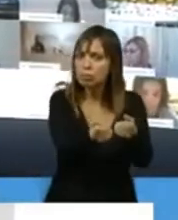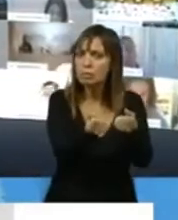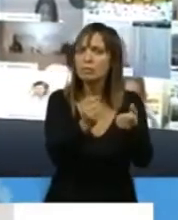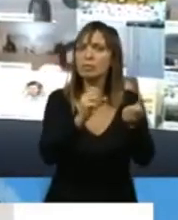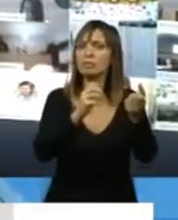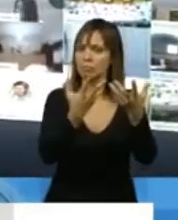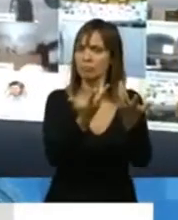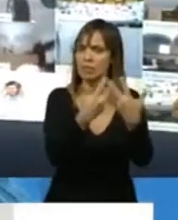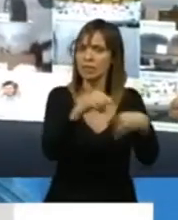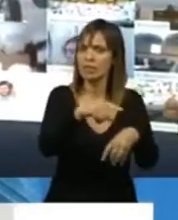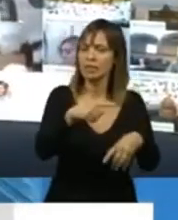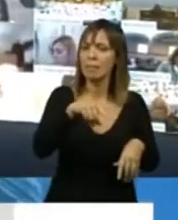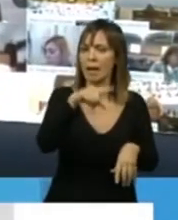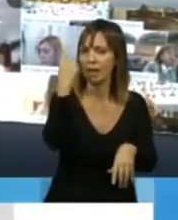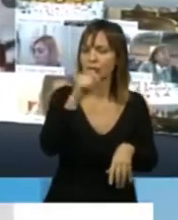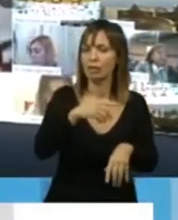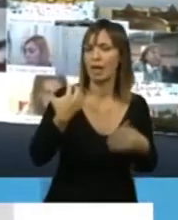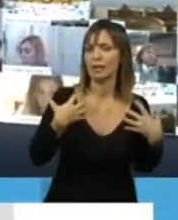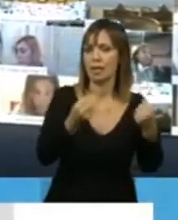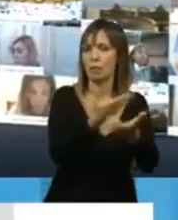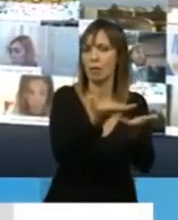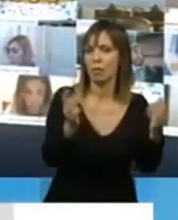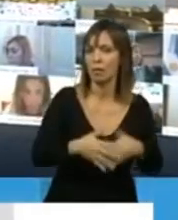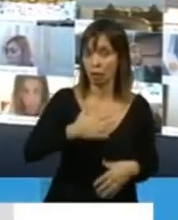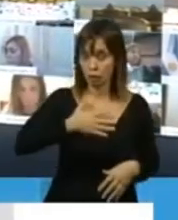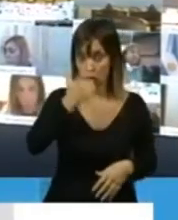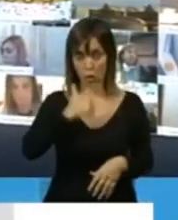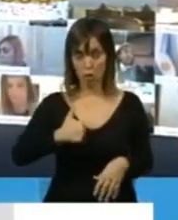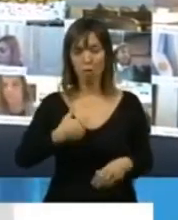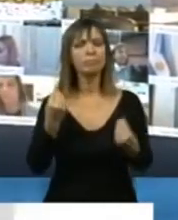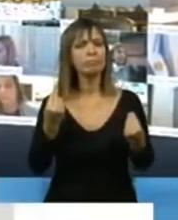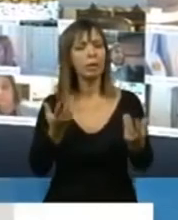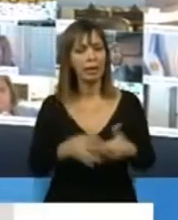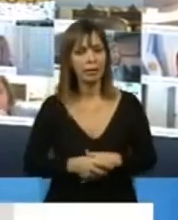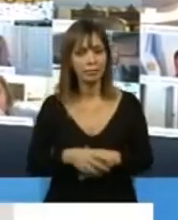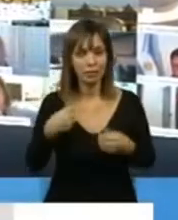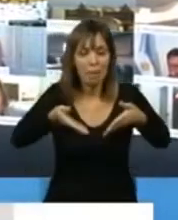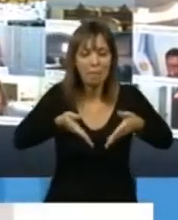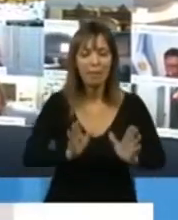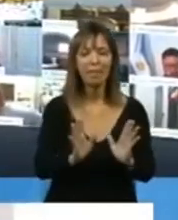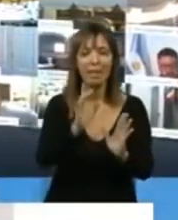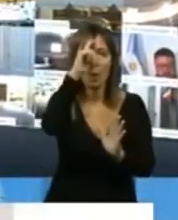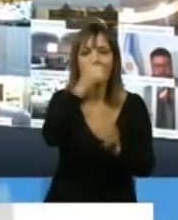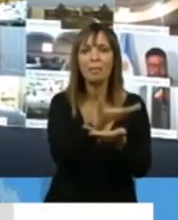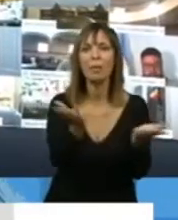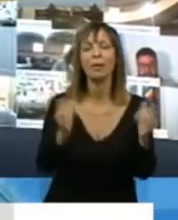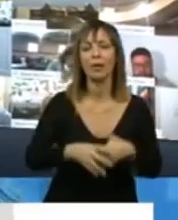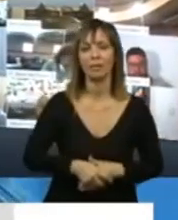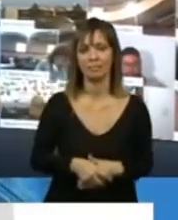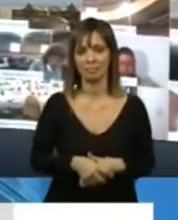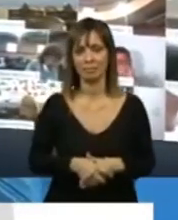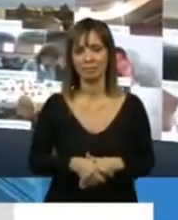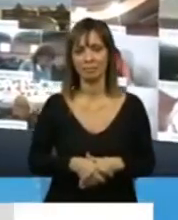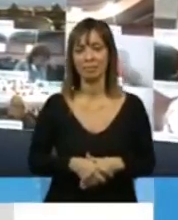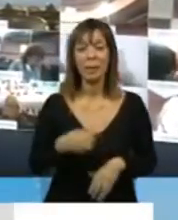de salud pública fundamentalmente. en el caso en particular, porque nací en un hospital público, mis